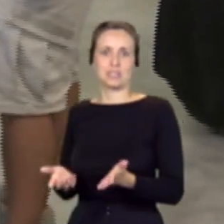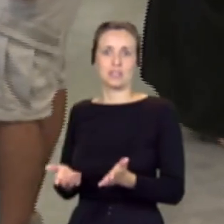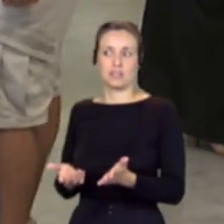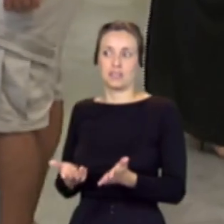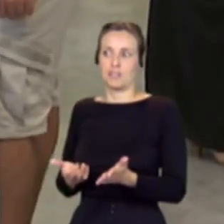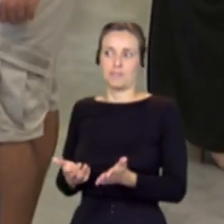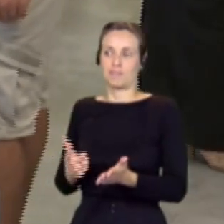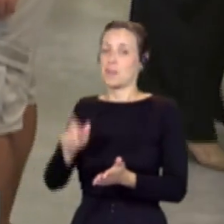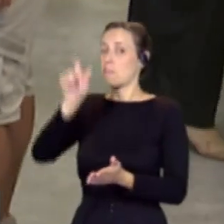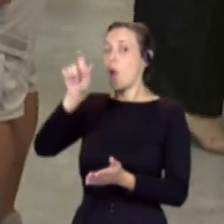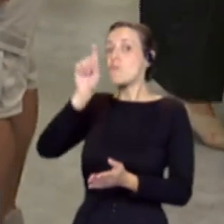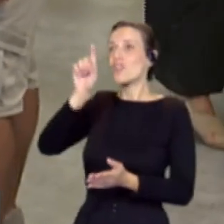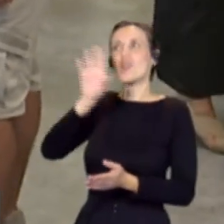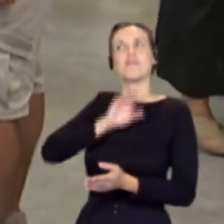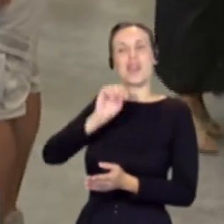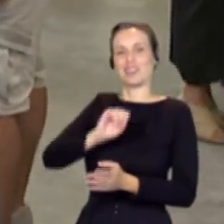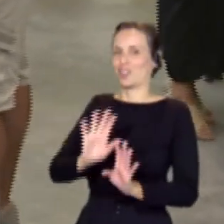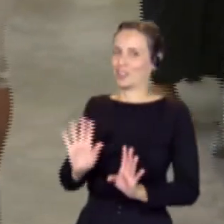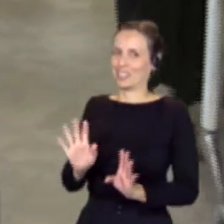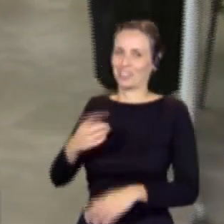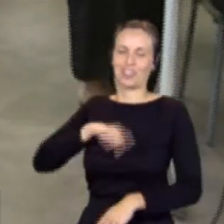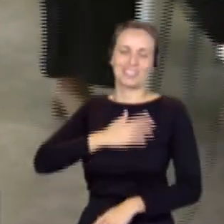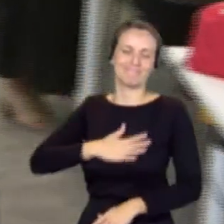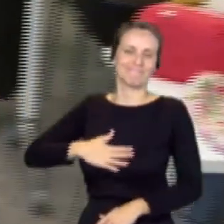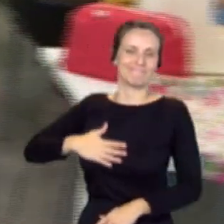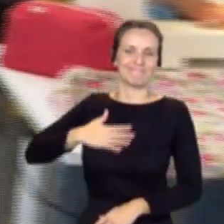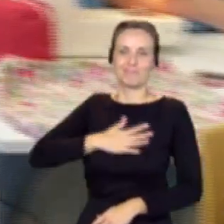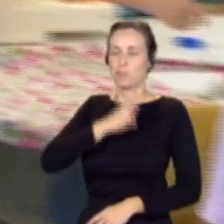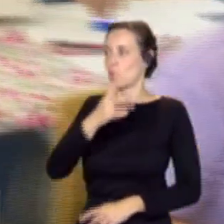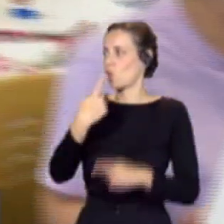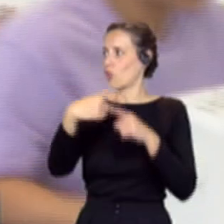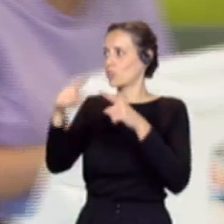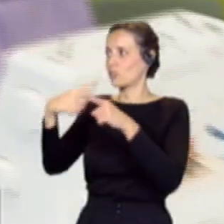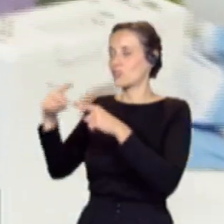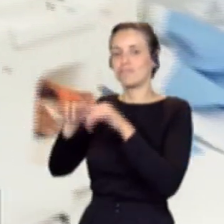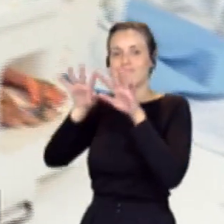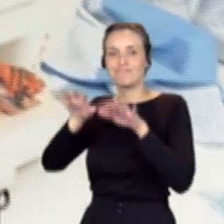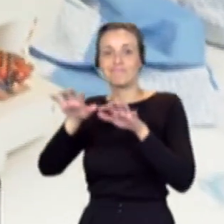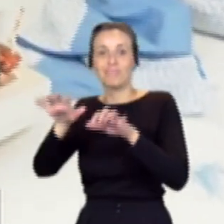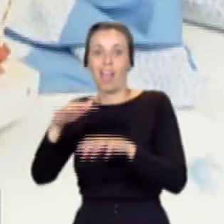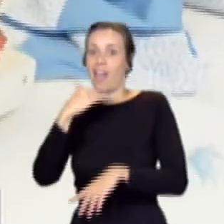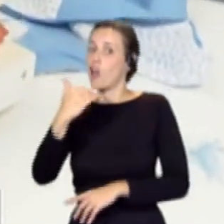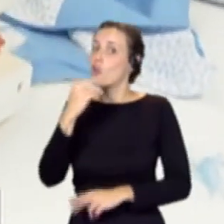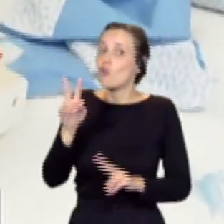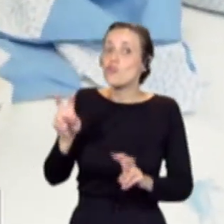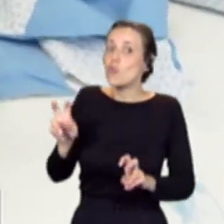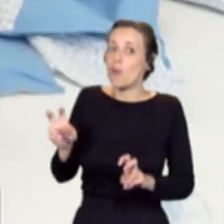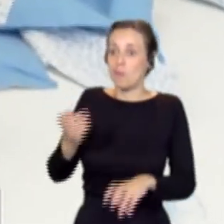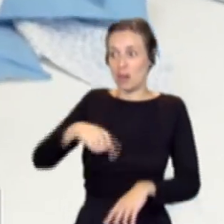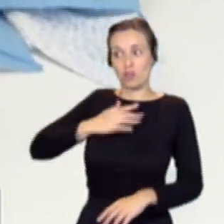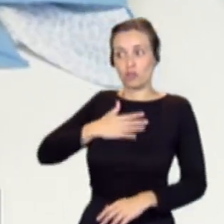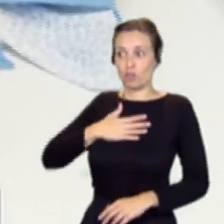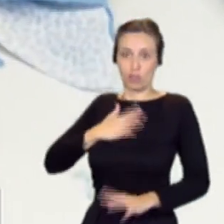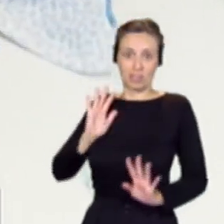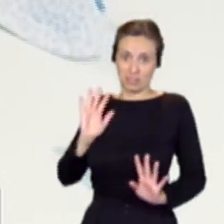maravillosa y estamos encantadas, la verdad. aprendiendo muchísimas cosas y es algo total nuevo para muchas de nosotras